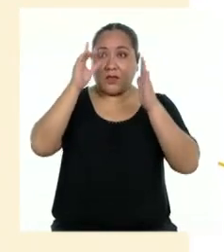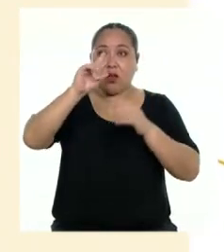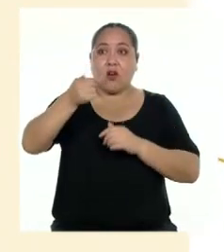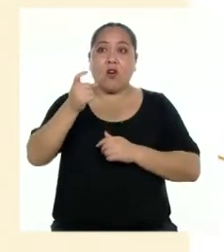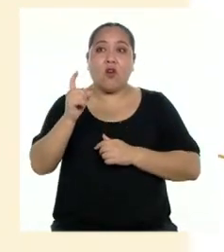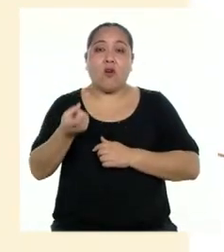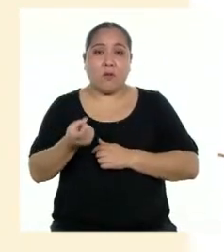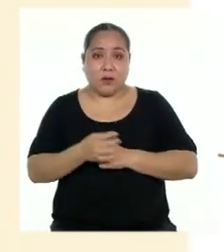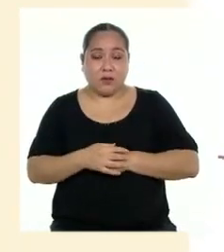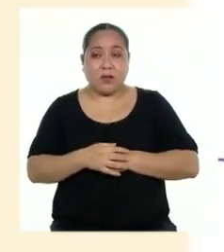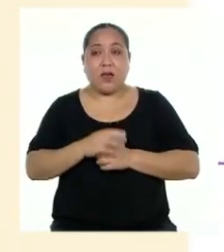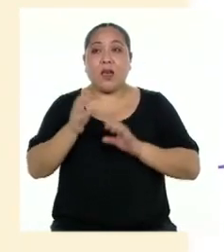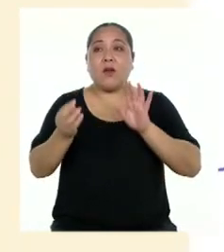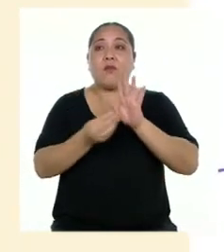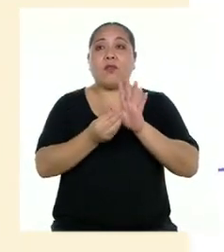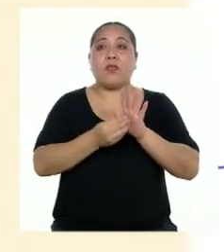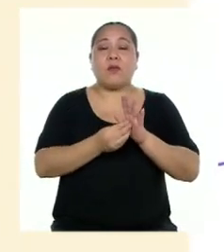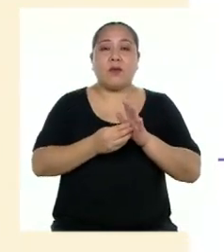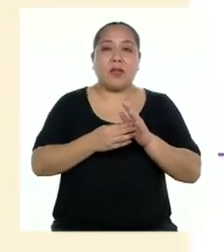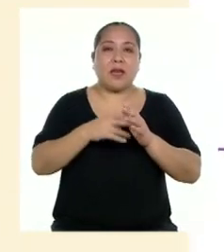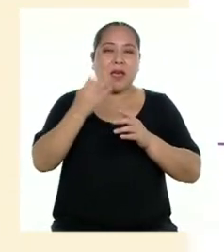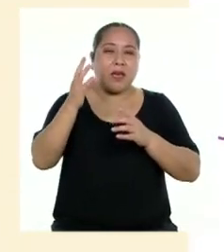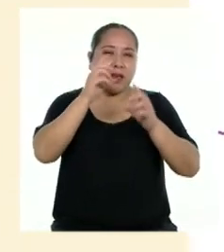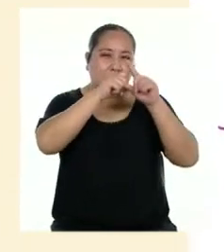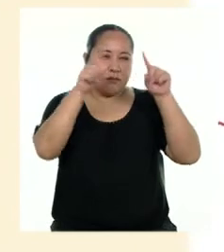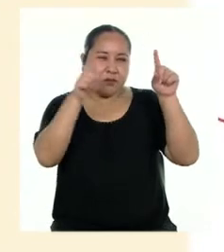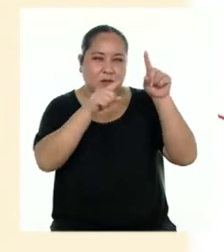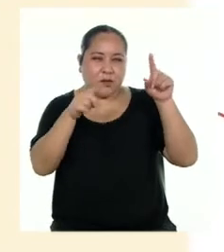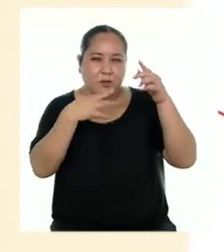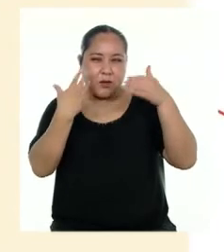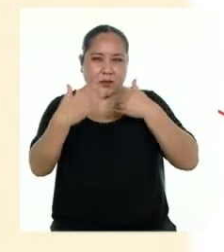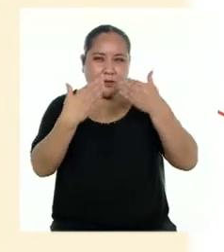que incluirlas para que el texto sea más fluido de leer.